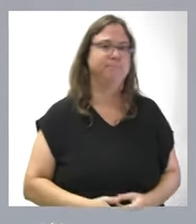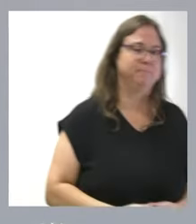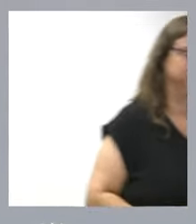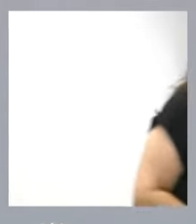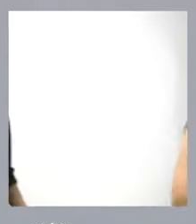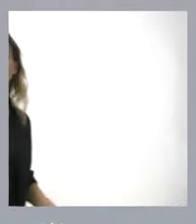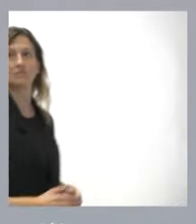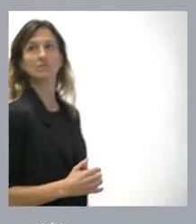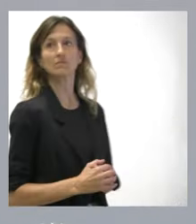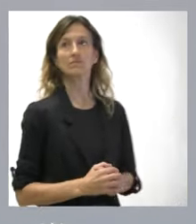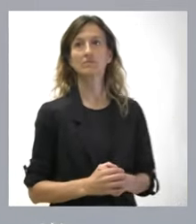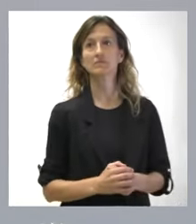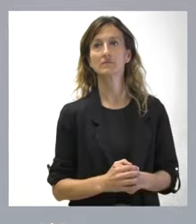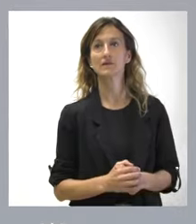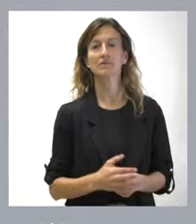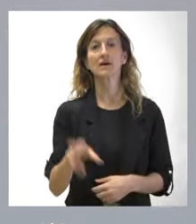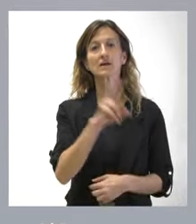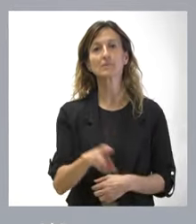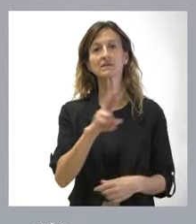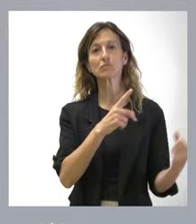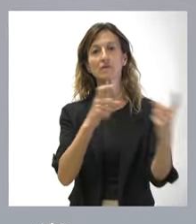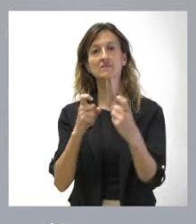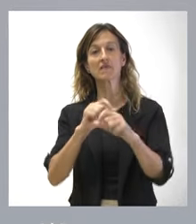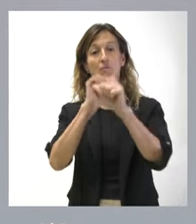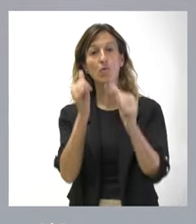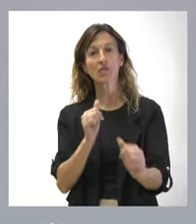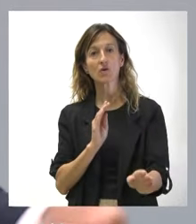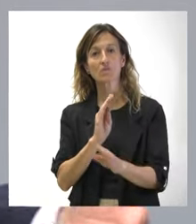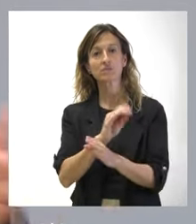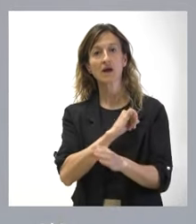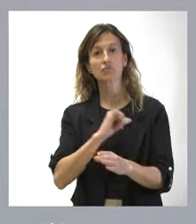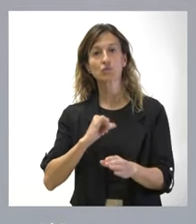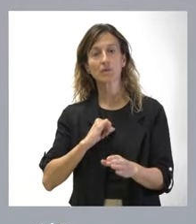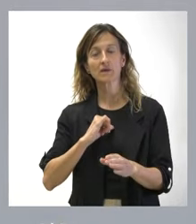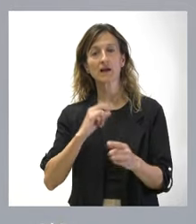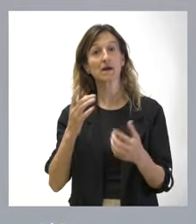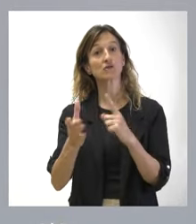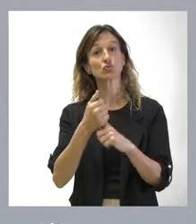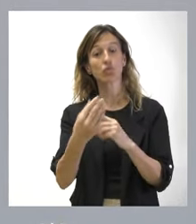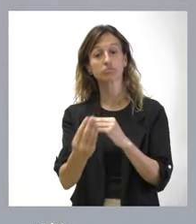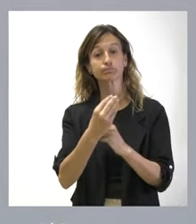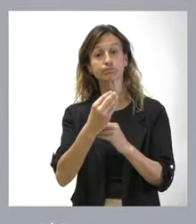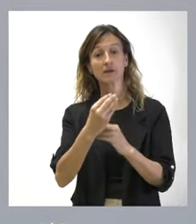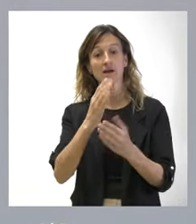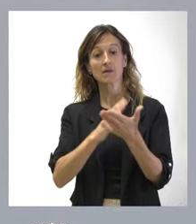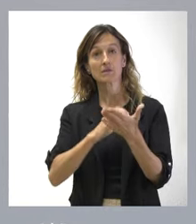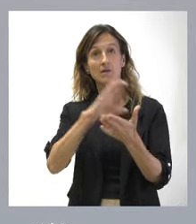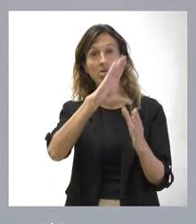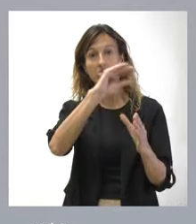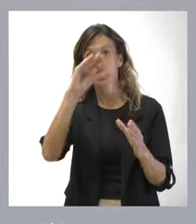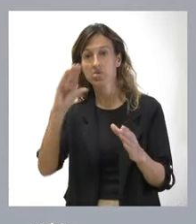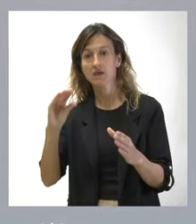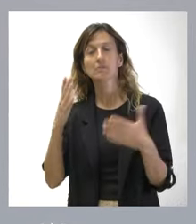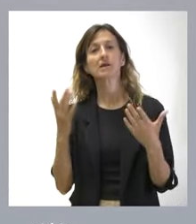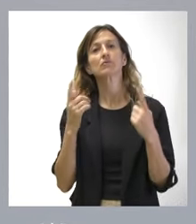Seguimos insistiendo en la necesidad de un nuevo modelo de financiación autónoma que solucione la infrafinanciación que tenemos en el conjunto de comunidades autónomas, pero